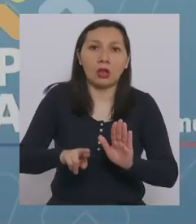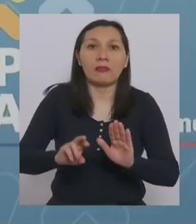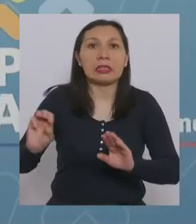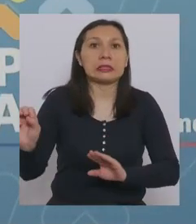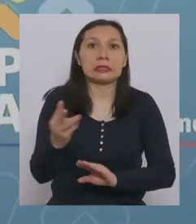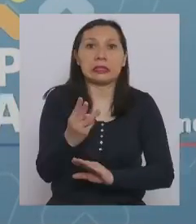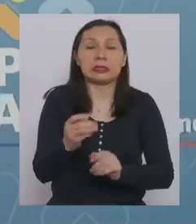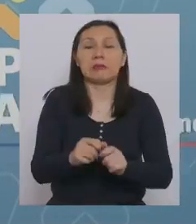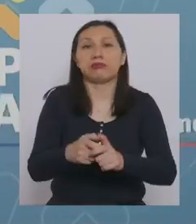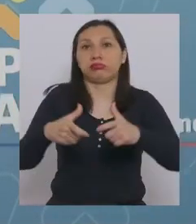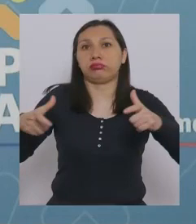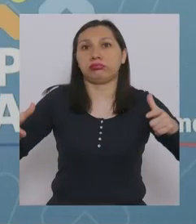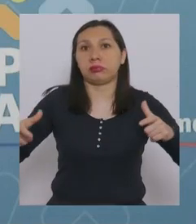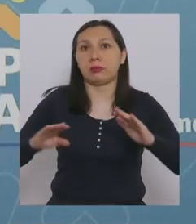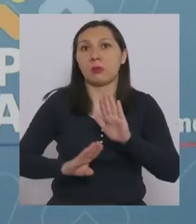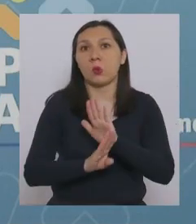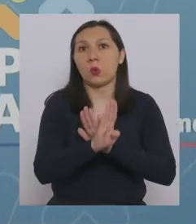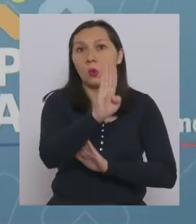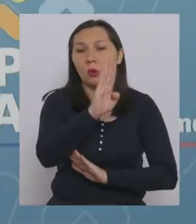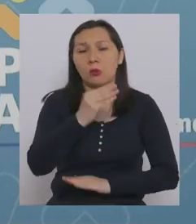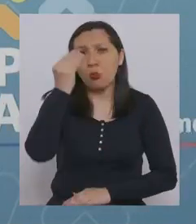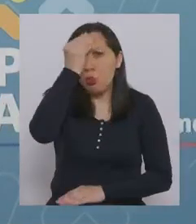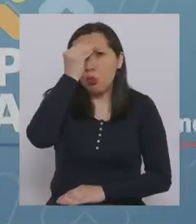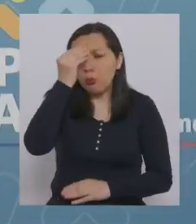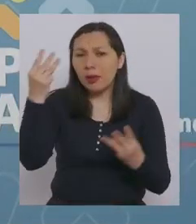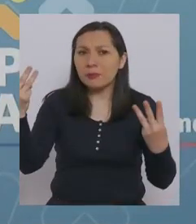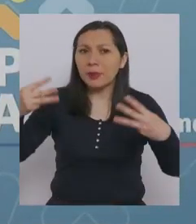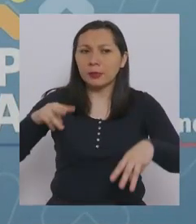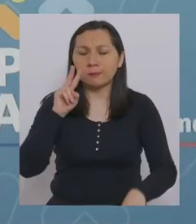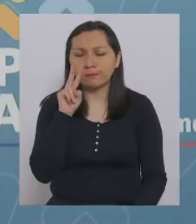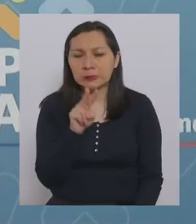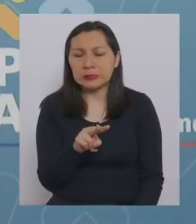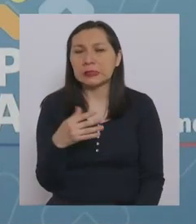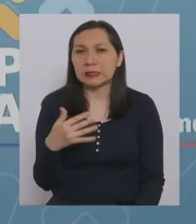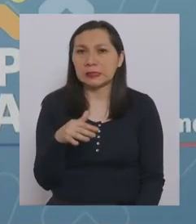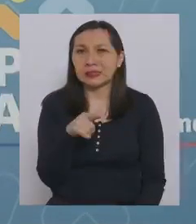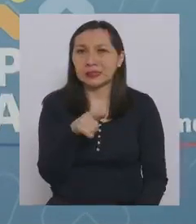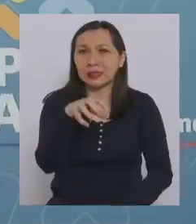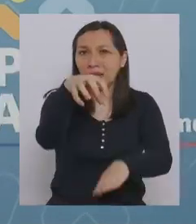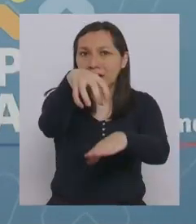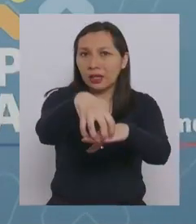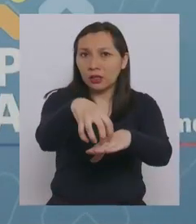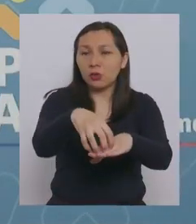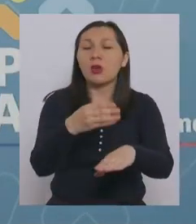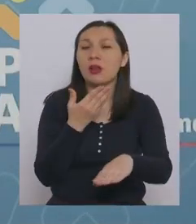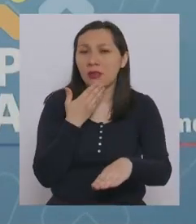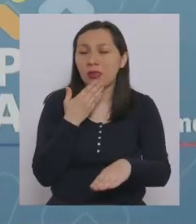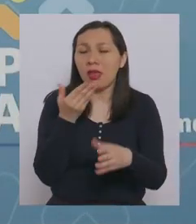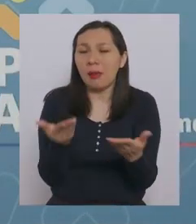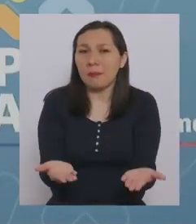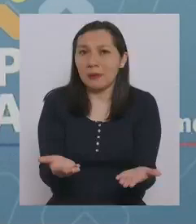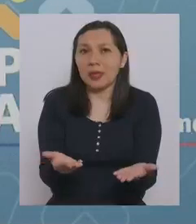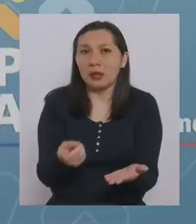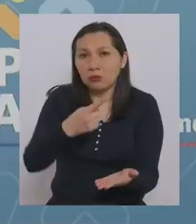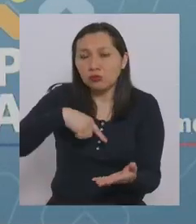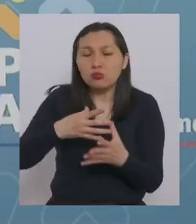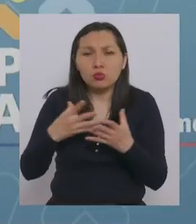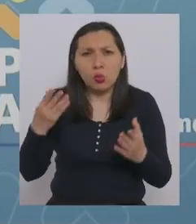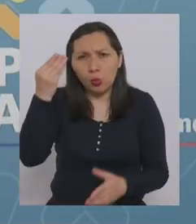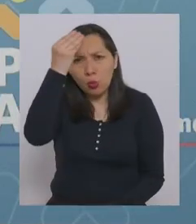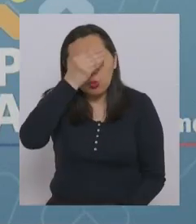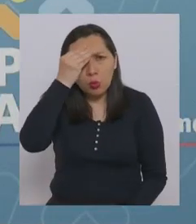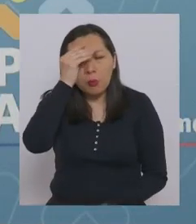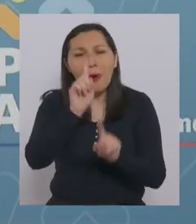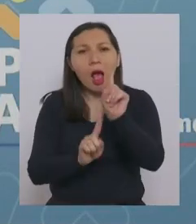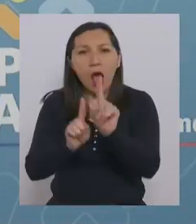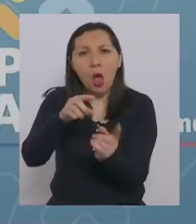ola. Estamos muy preocupados por Magallanes como región y también estamos muy preocupados